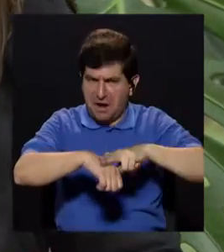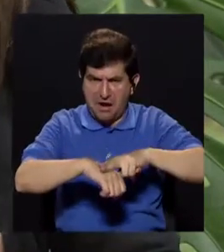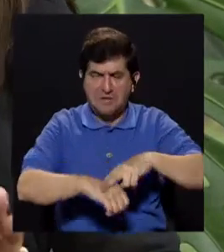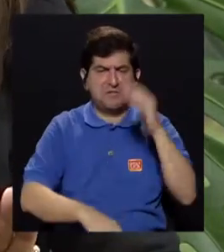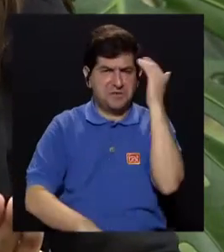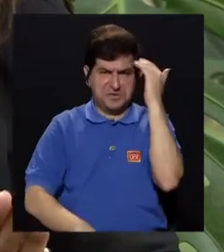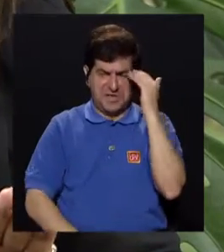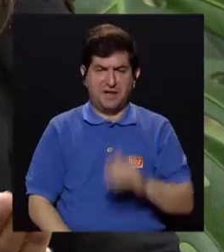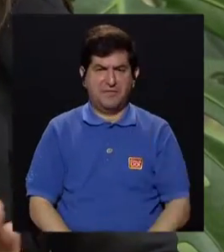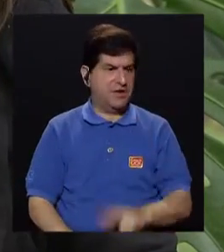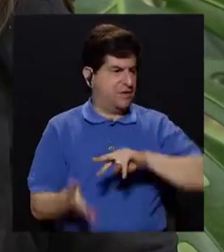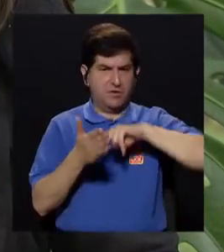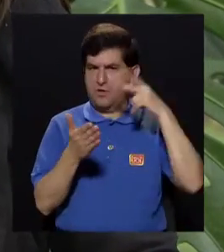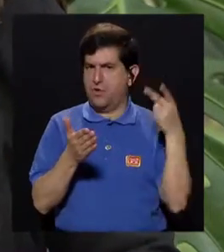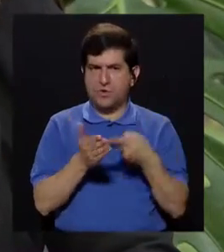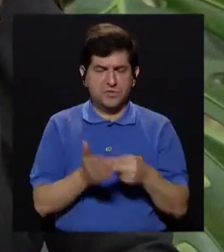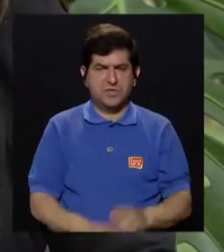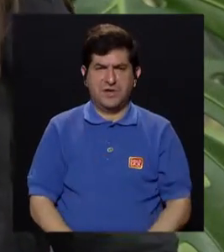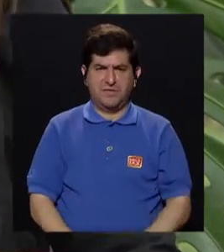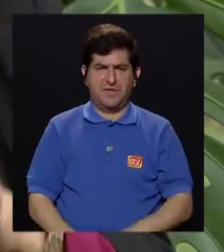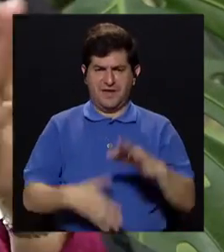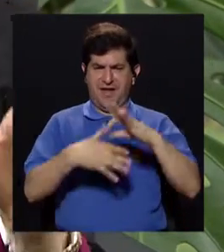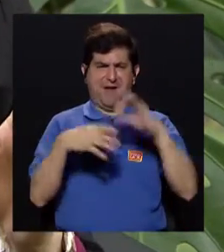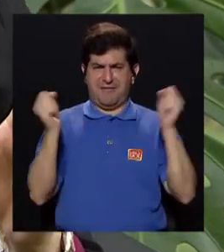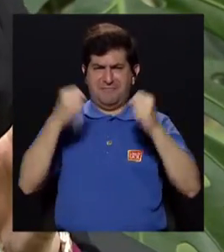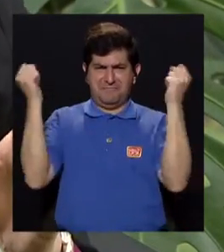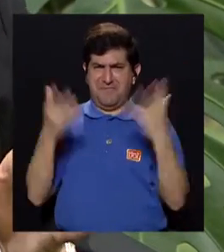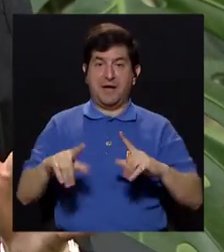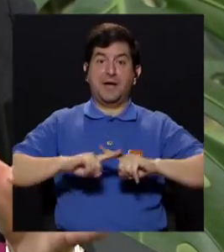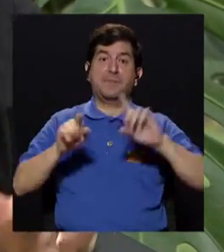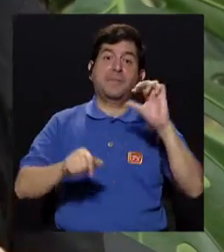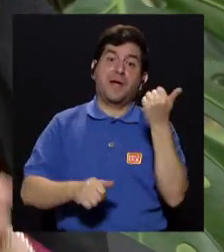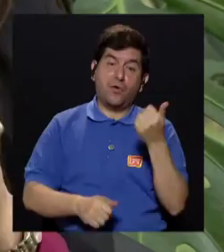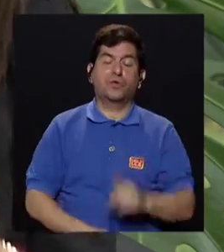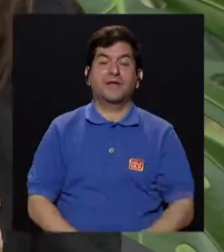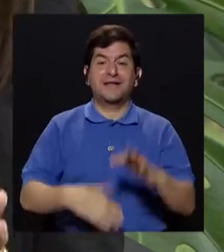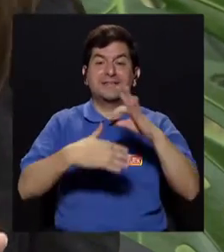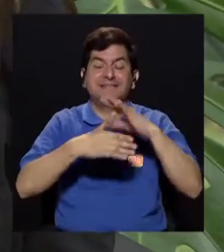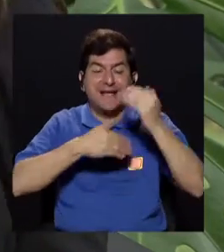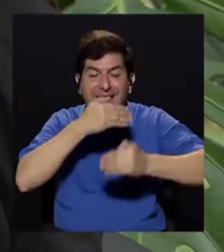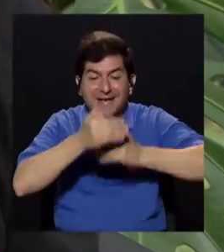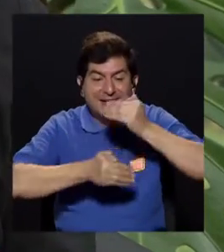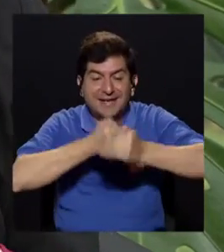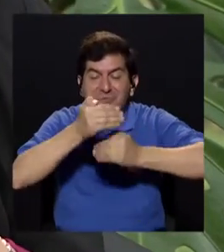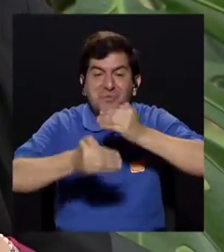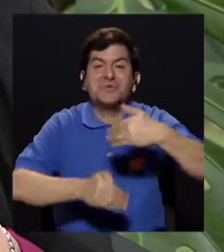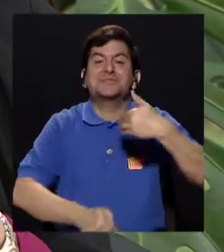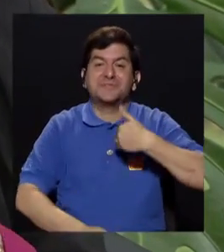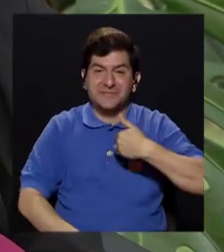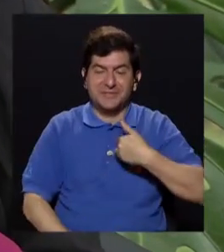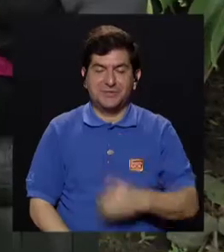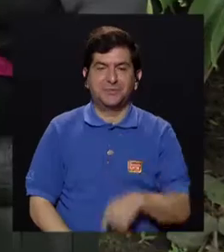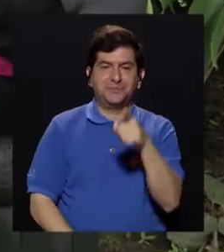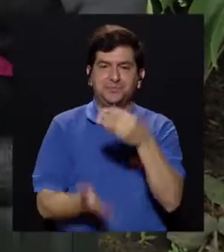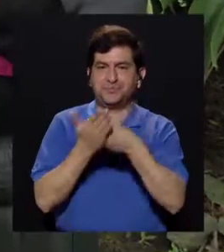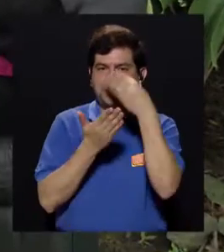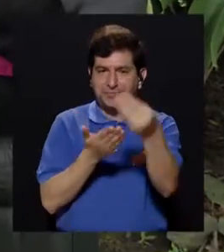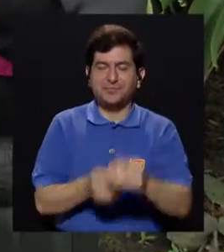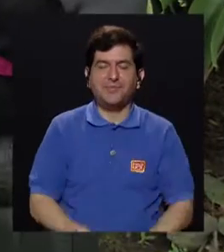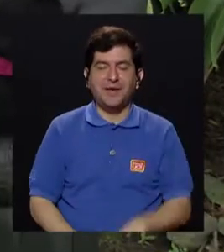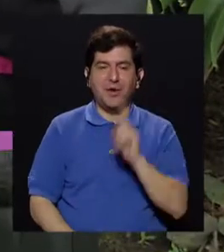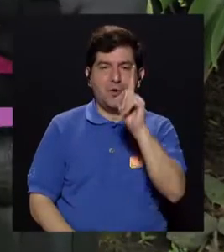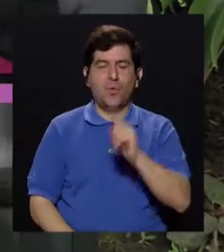que nos quede claro, ¿verdad? No es ninguna carne como mágica, ¿verdad? Pero hay otra que se llama procesada. Entonces, cuando uno